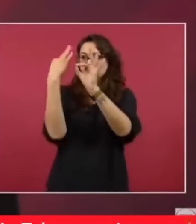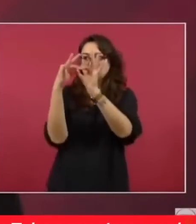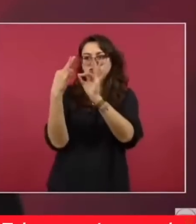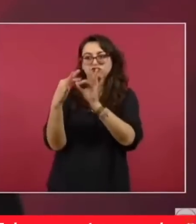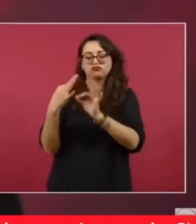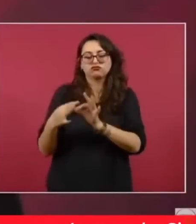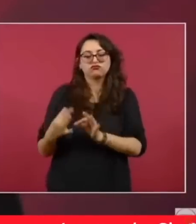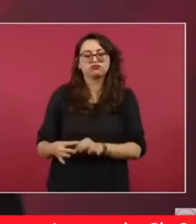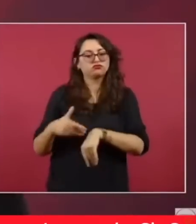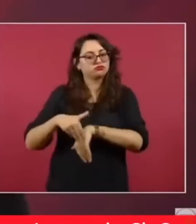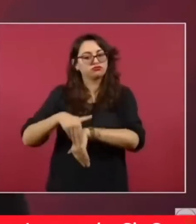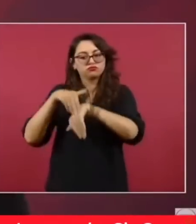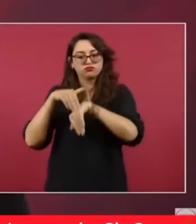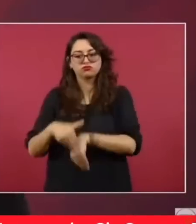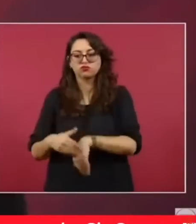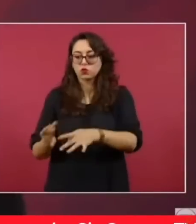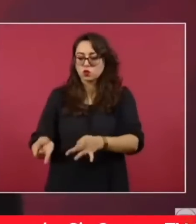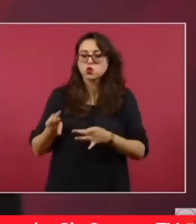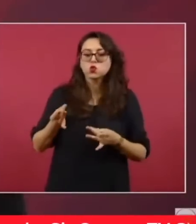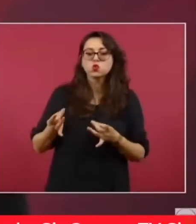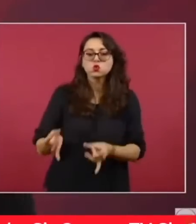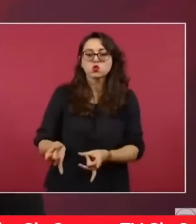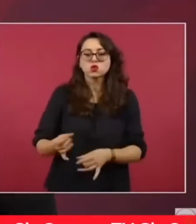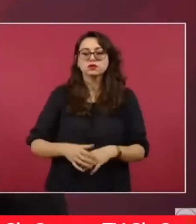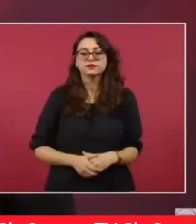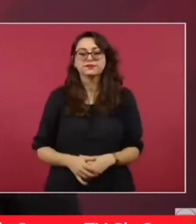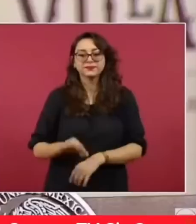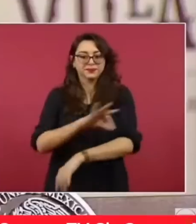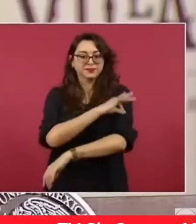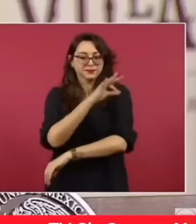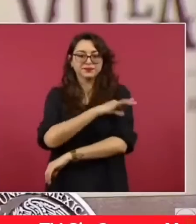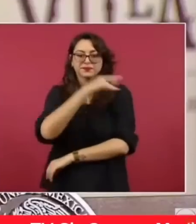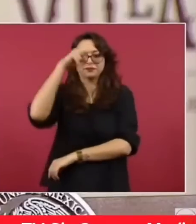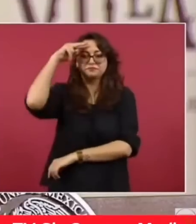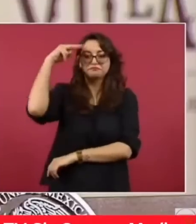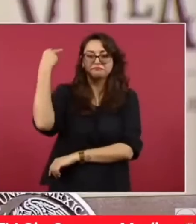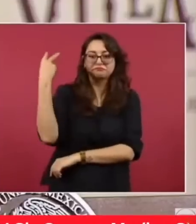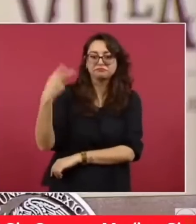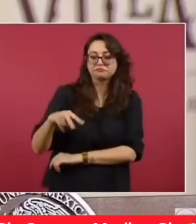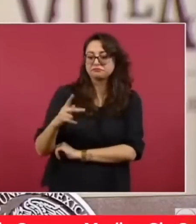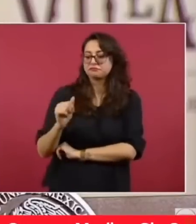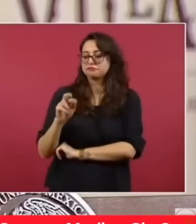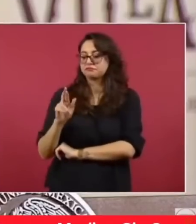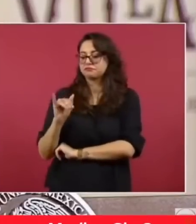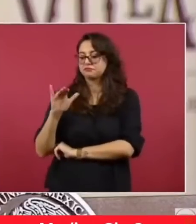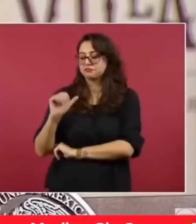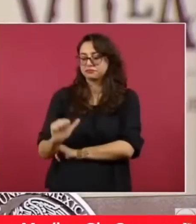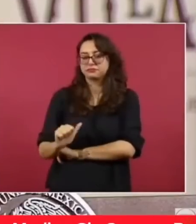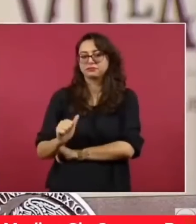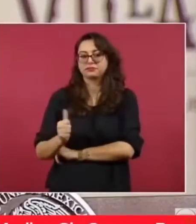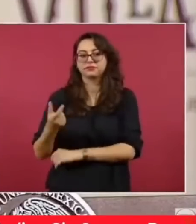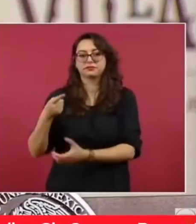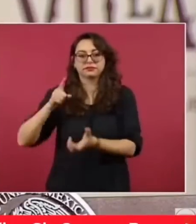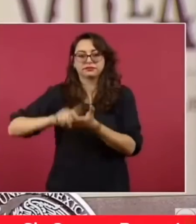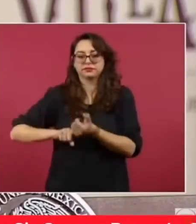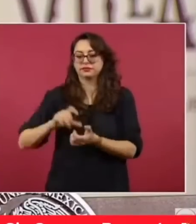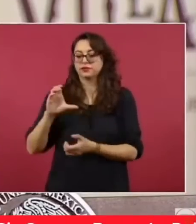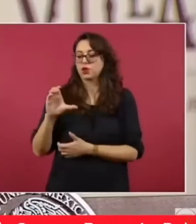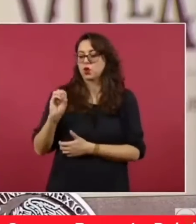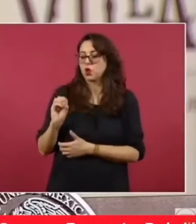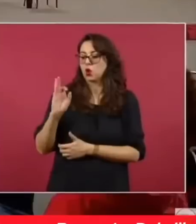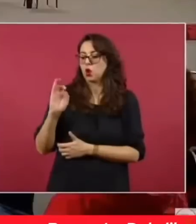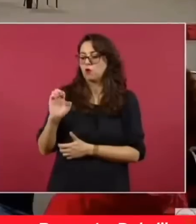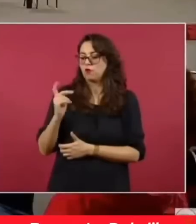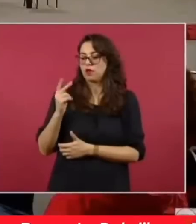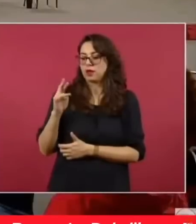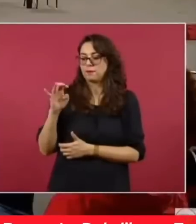estándares de calidad. La vacuna mexicana patria, con el acompañamiento de la Comisión Federal para Protección Contra